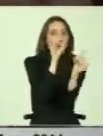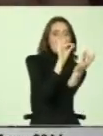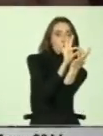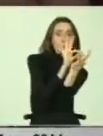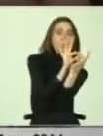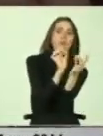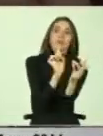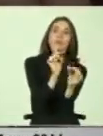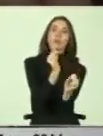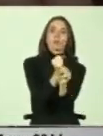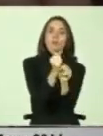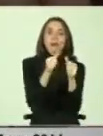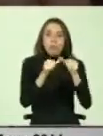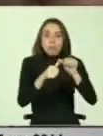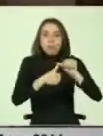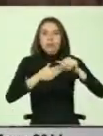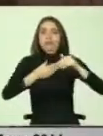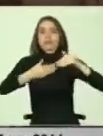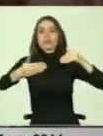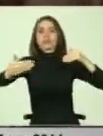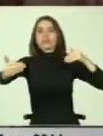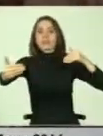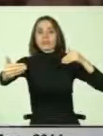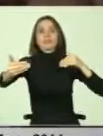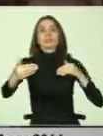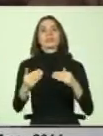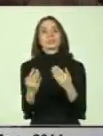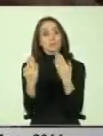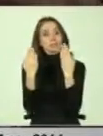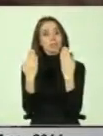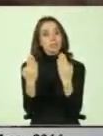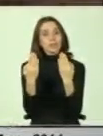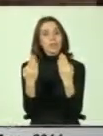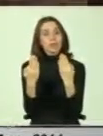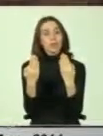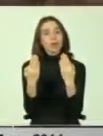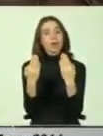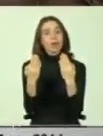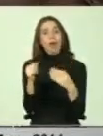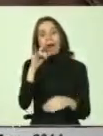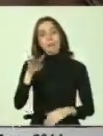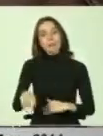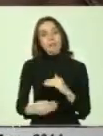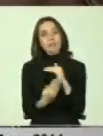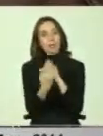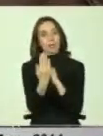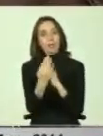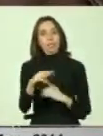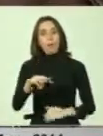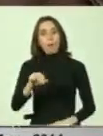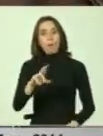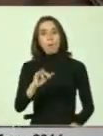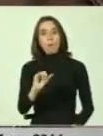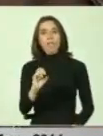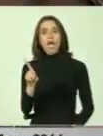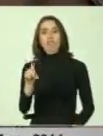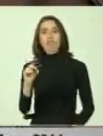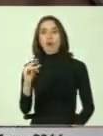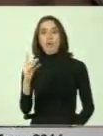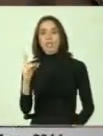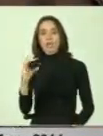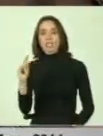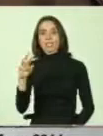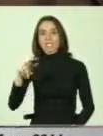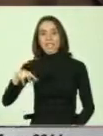trabajo que se puede prolongar. Quiero saludar, como ha sido el tenor de esta mañana, a María Soledad Cisterna, que como ella nos